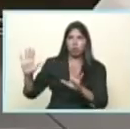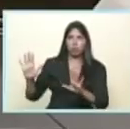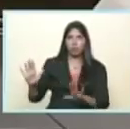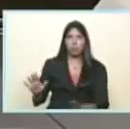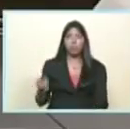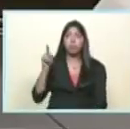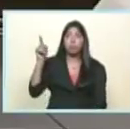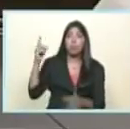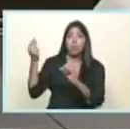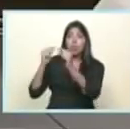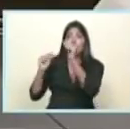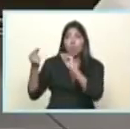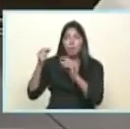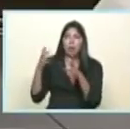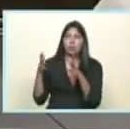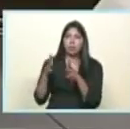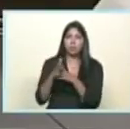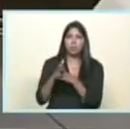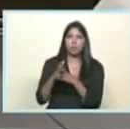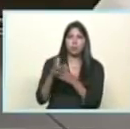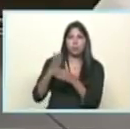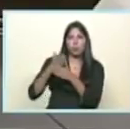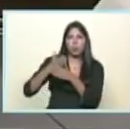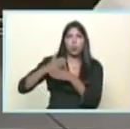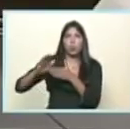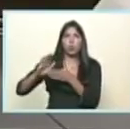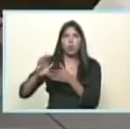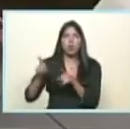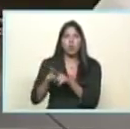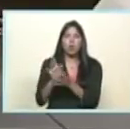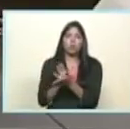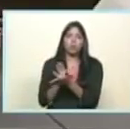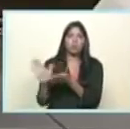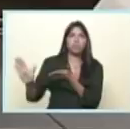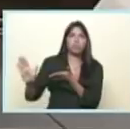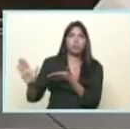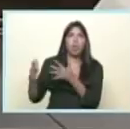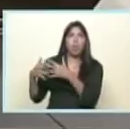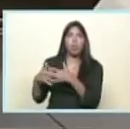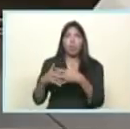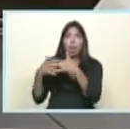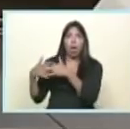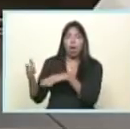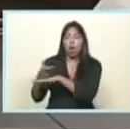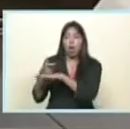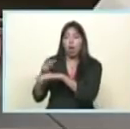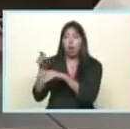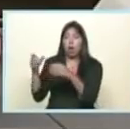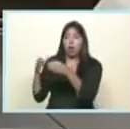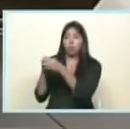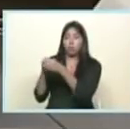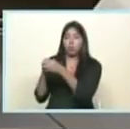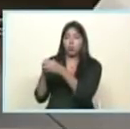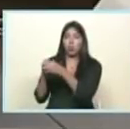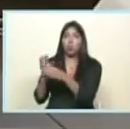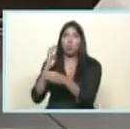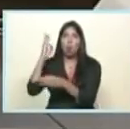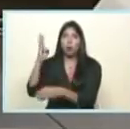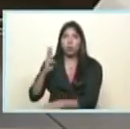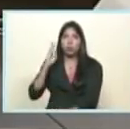donde los Estados Unidos ha quedado aislado y derrotado. Y cuando digo Estados Unidos estoy diciendo la élite que gobierna Washington.